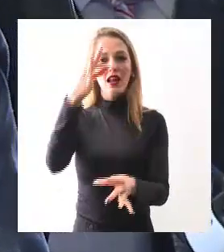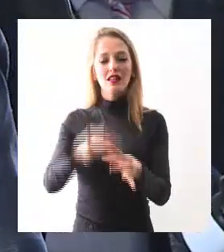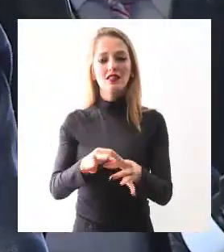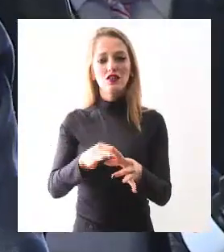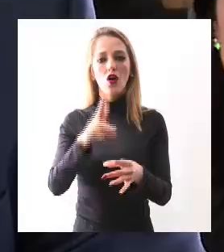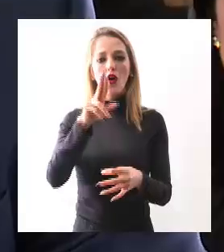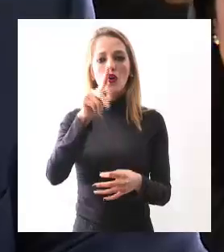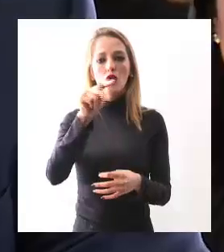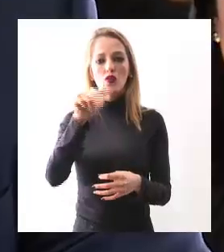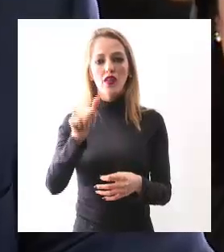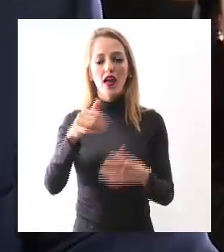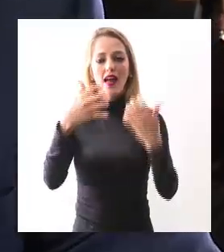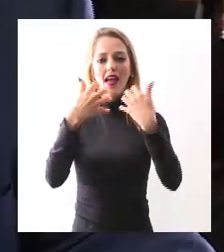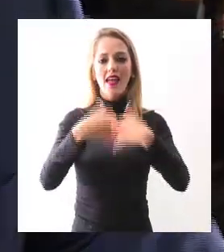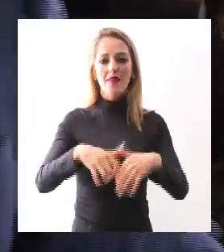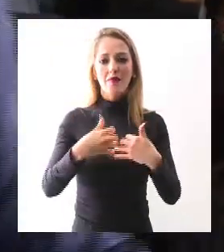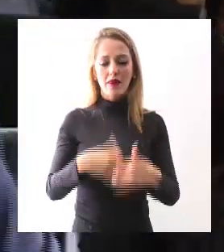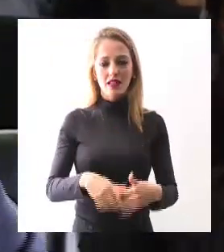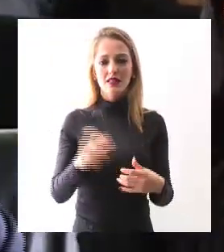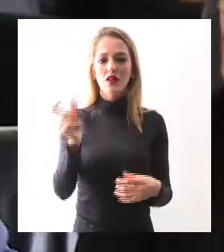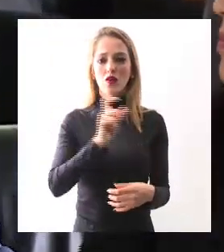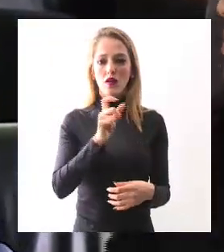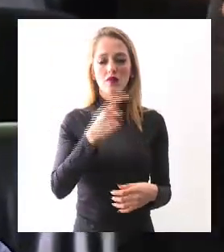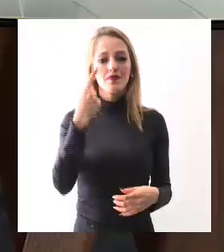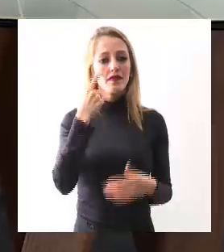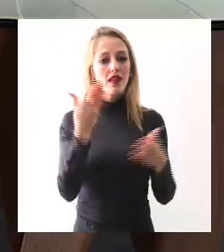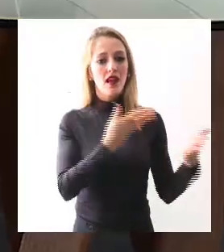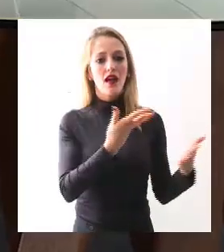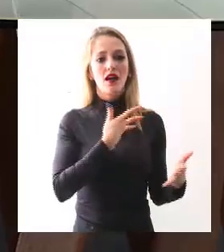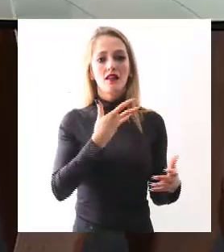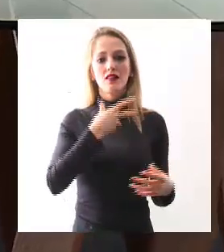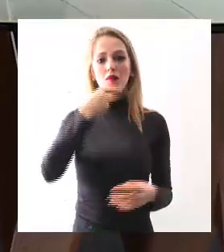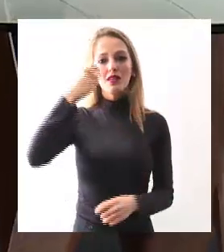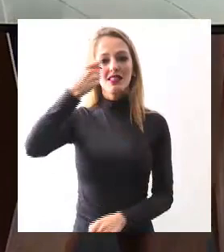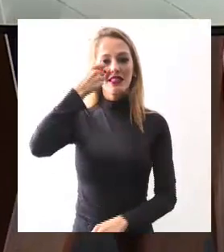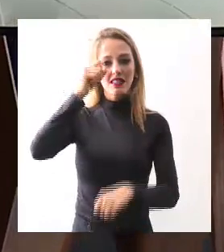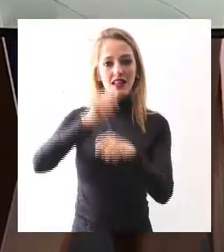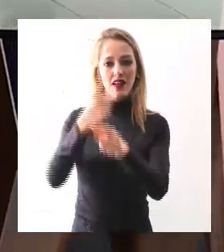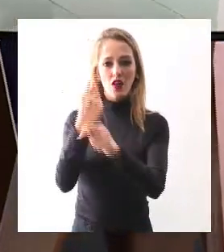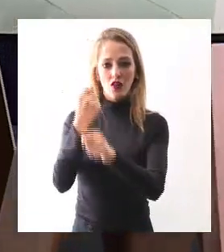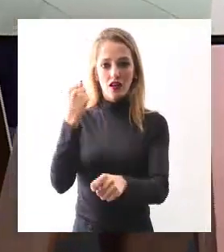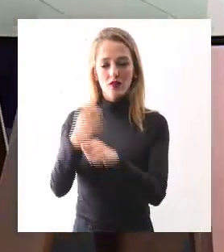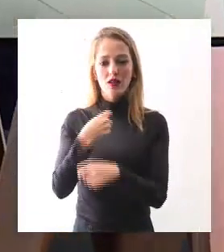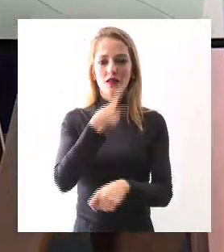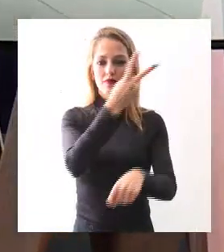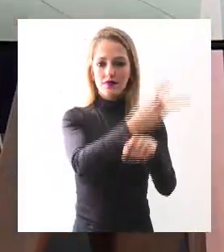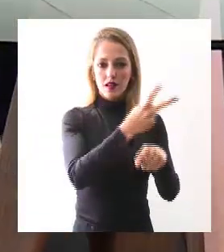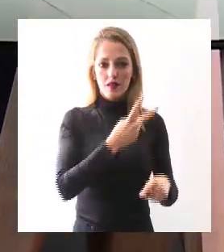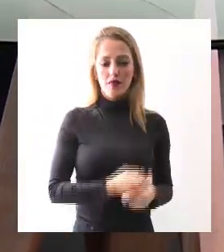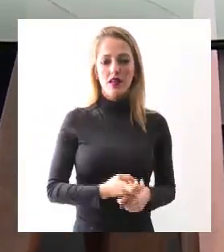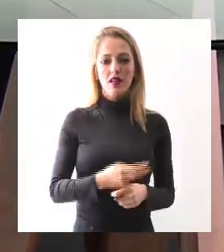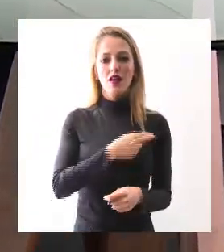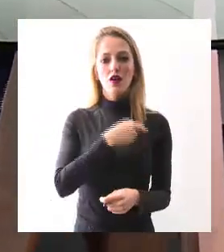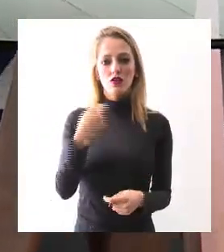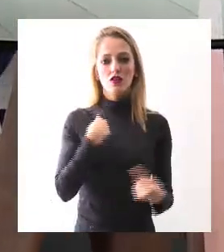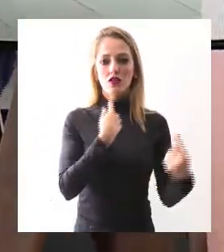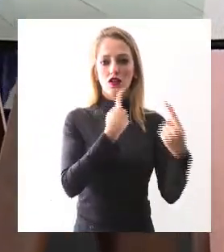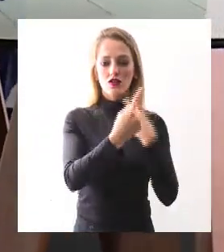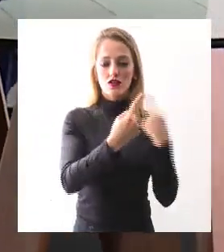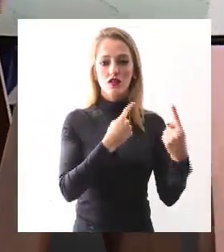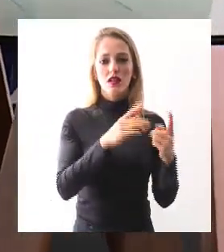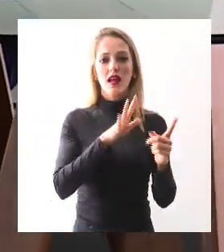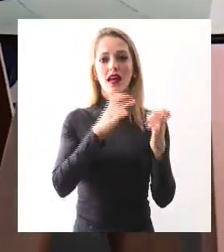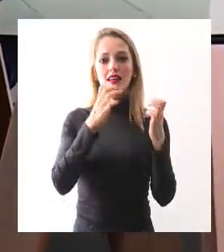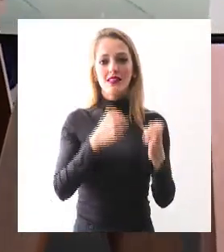empresa? A ver, aquí está el secretario de movilidad, yo lo invitaría para que hicimos un compromiso, está dentro del reto,